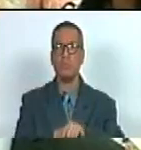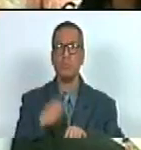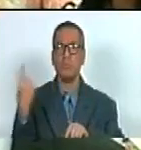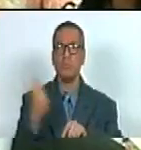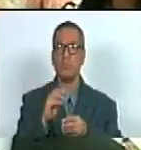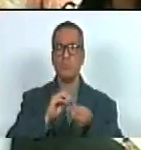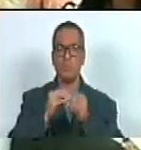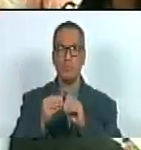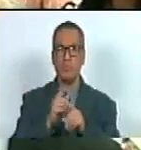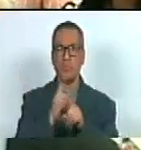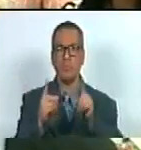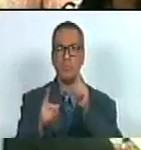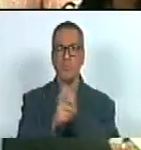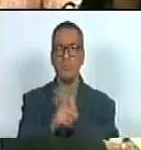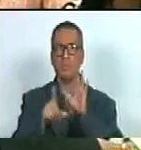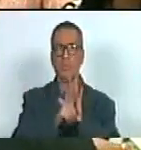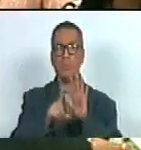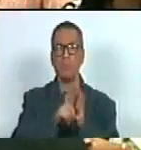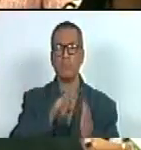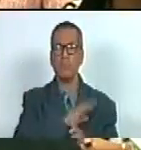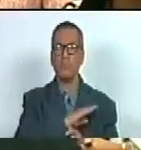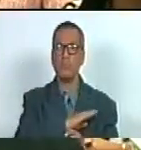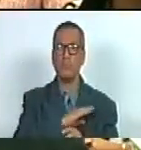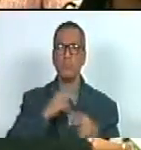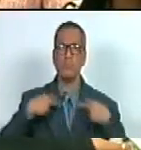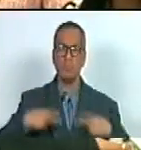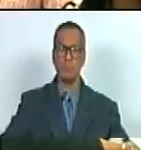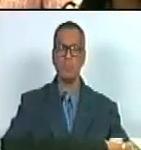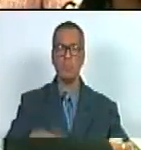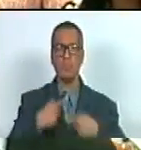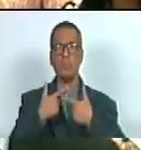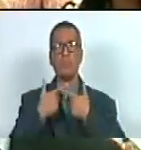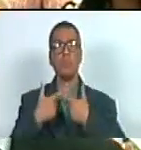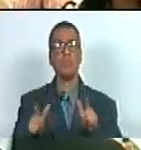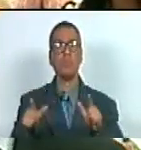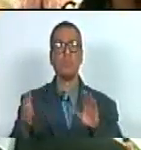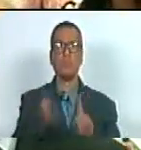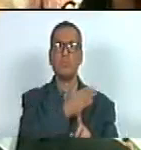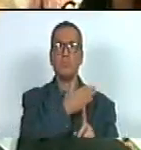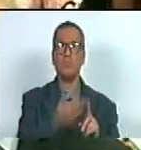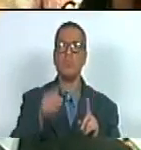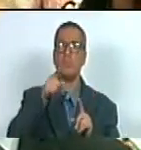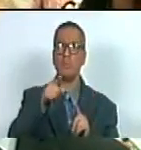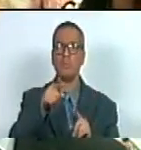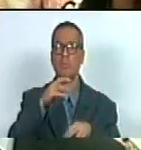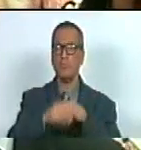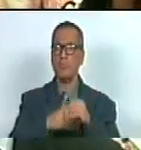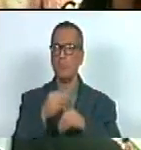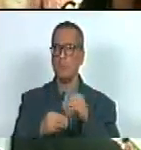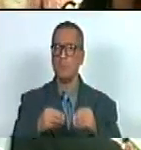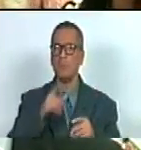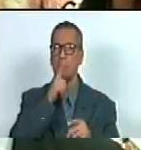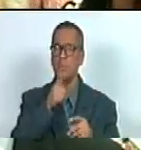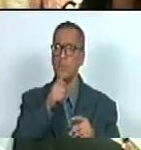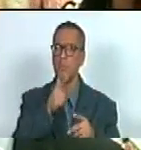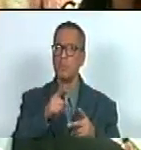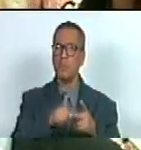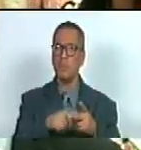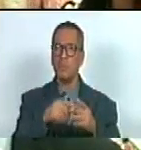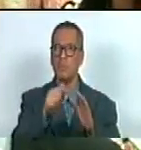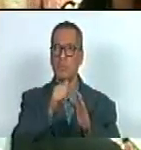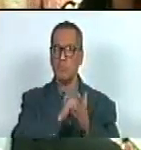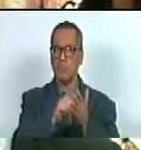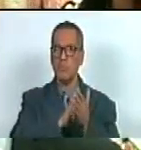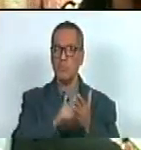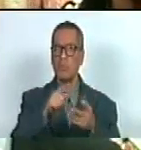reformada ley orgánica por el derecho a las mujeres a una vida libre de violencia él ha violado no solo el concepto